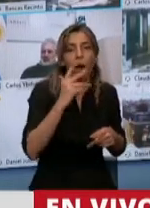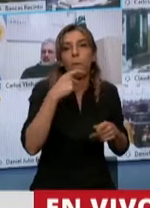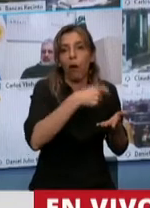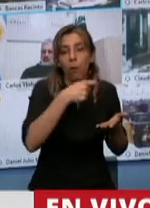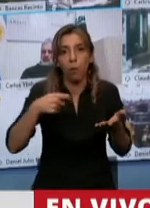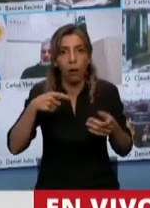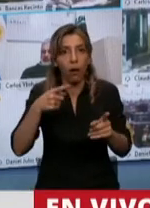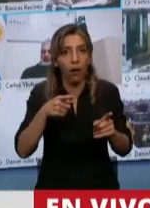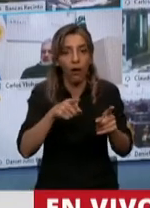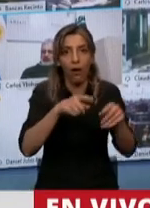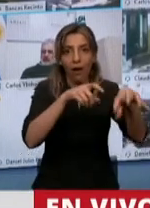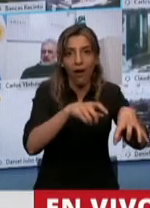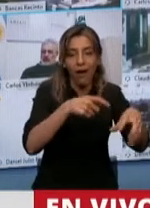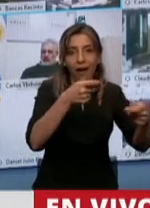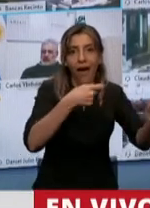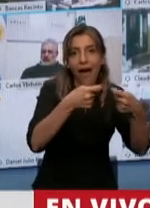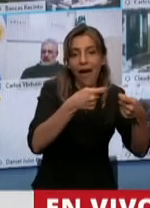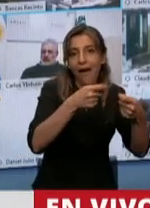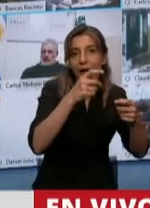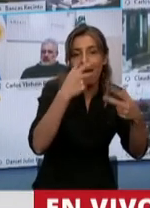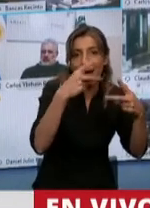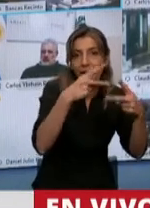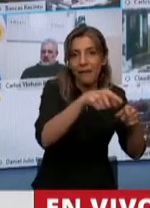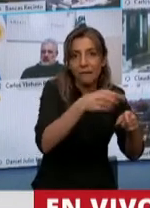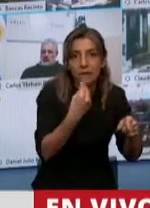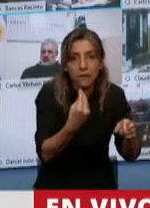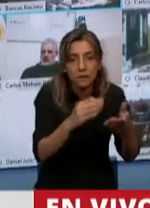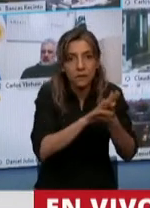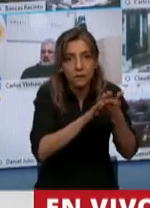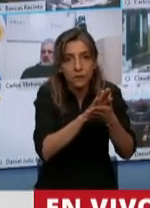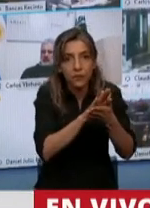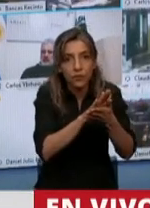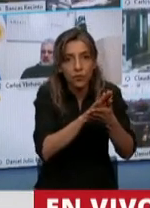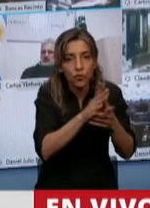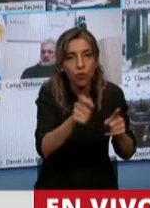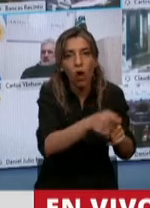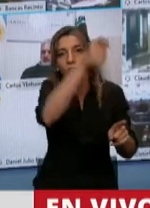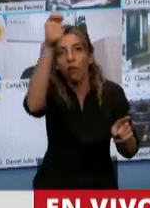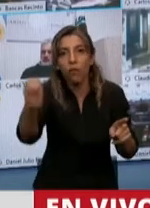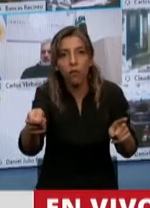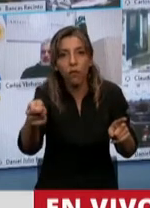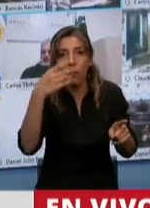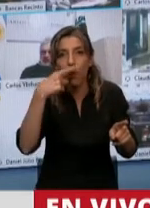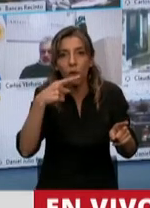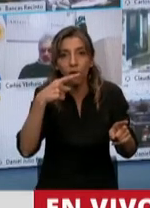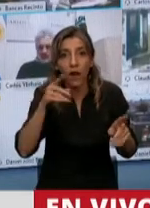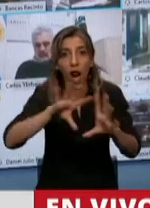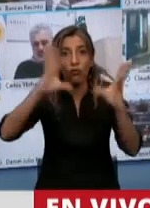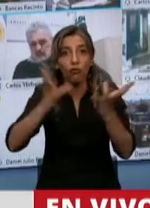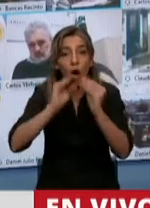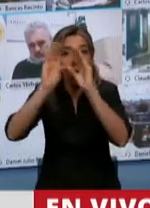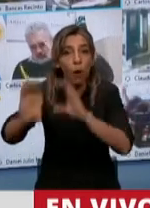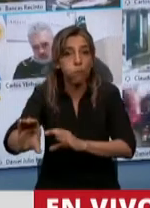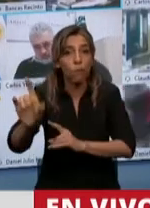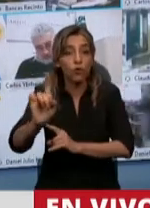de esta ley, estos señores de las agencias solamente van a estar obligados a devolver lo que no pagaron los